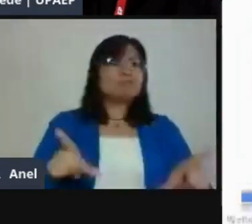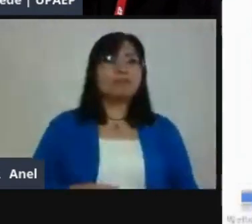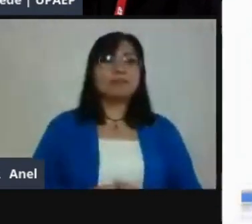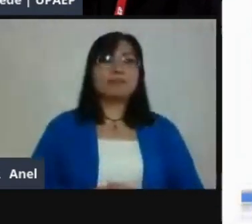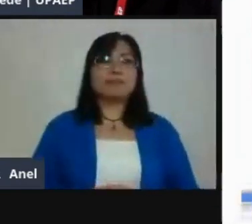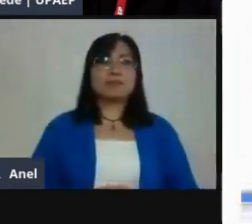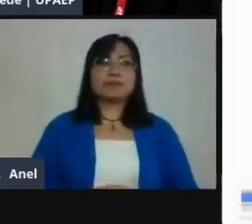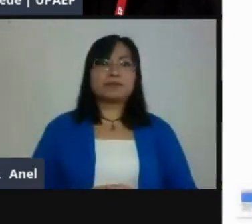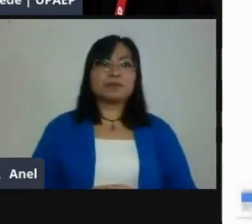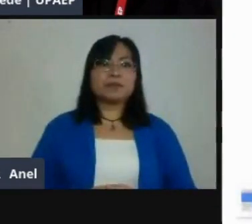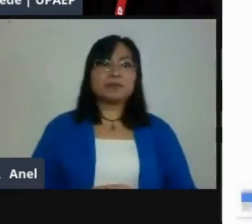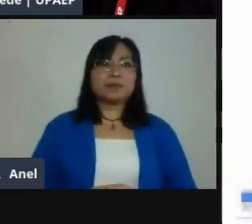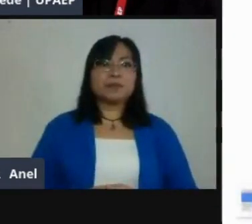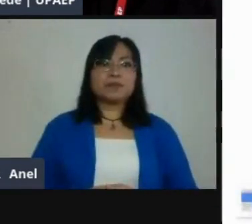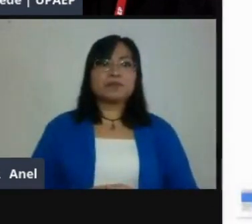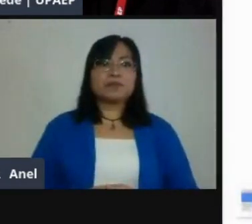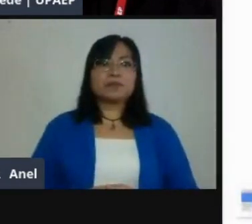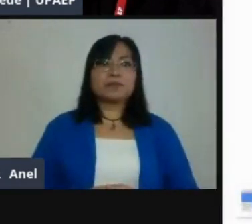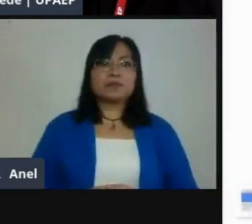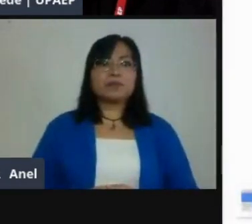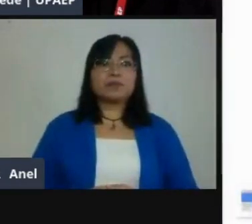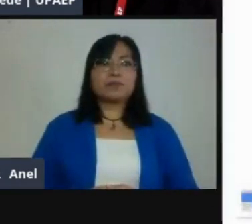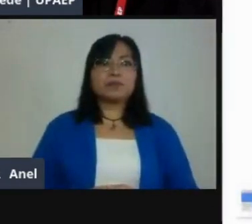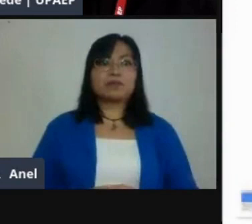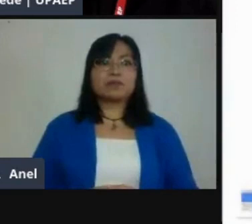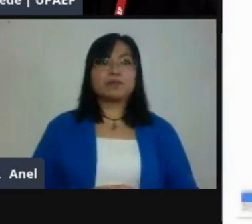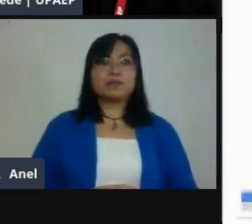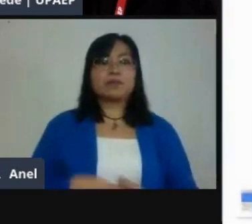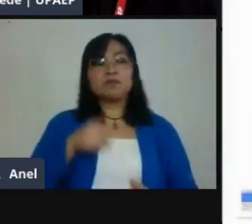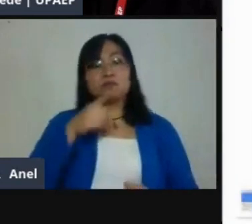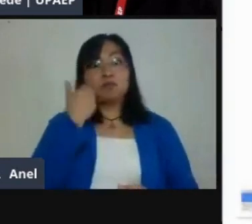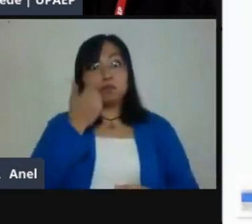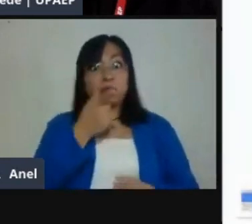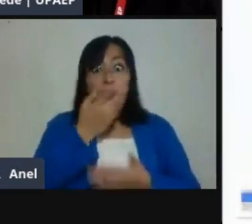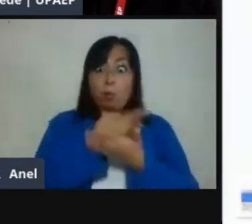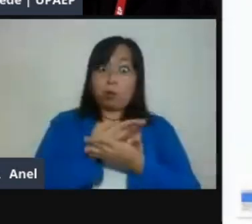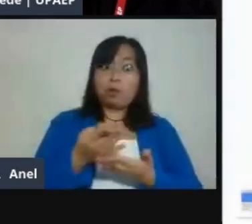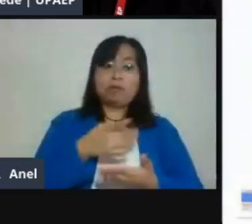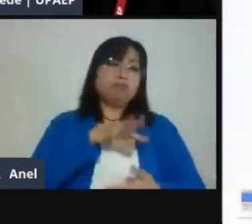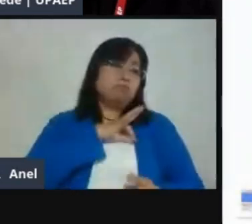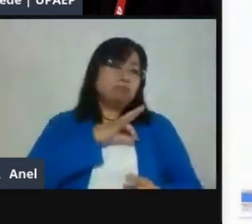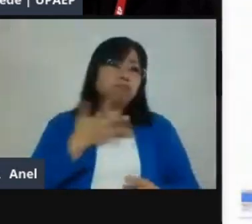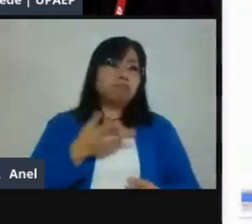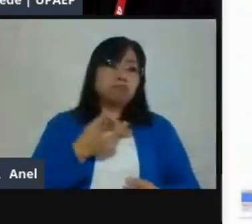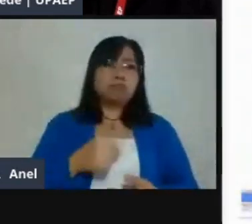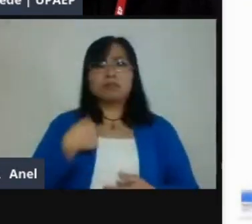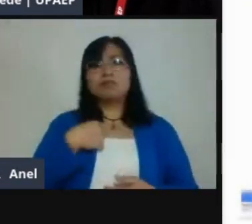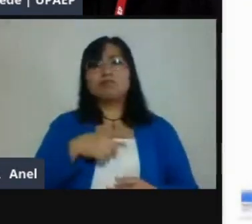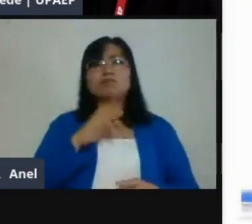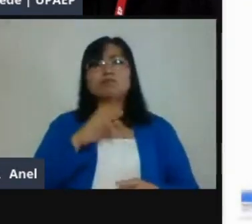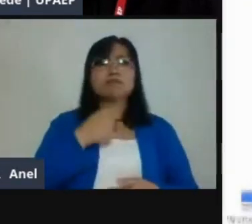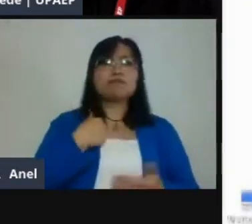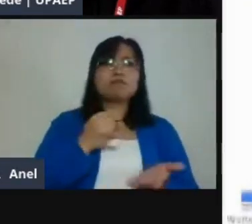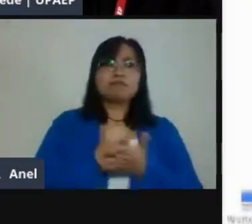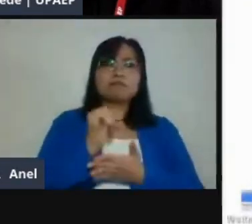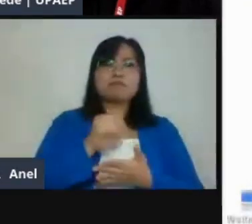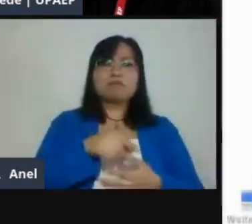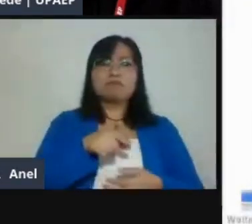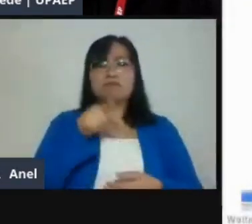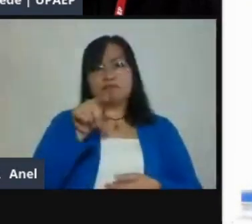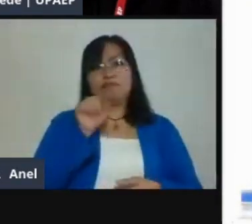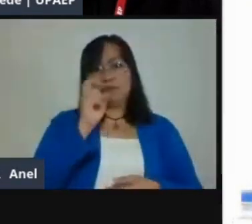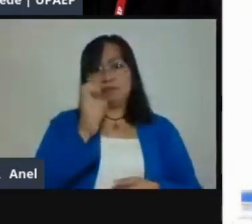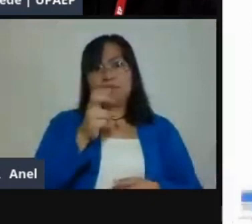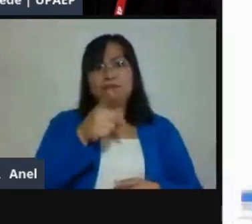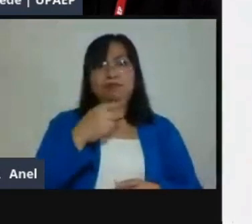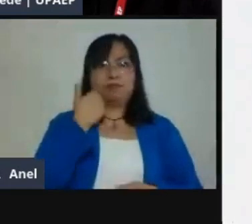Y si no, si lo quieres hacer en blanco, pues, puedes hacer uno completamente en blanco. Yo voy a seleccionar esta plantilla que está por aquí.